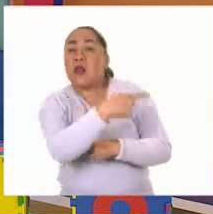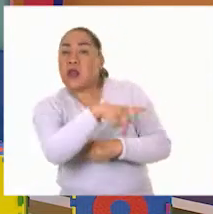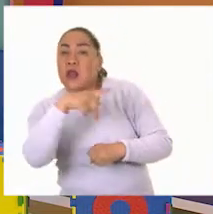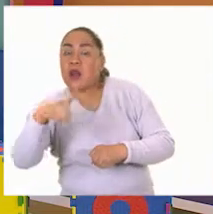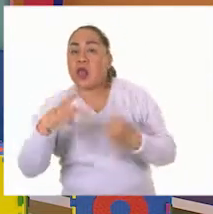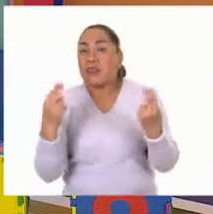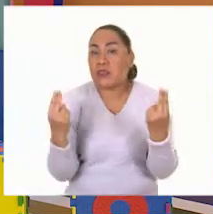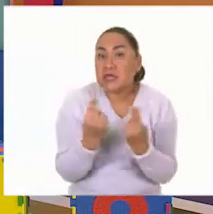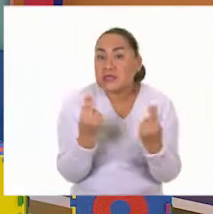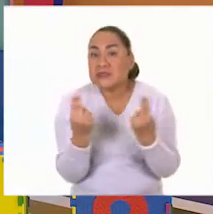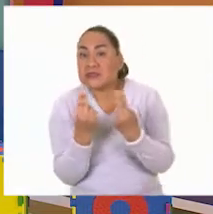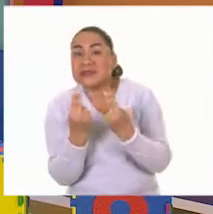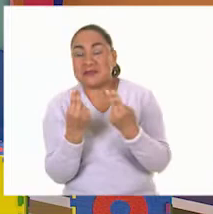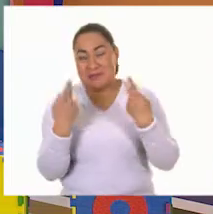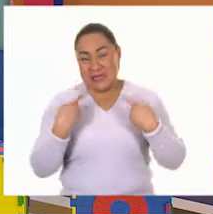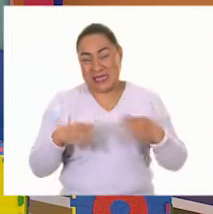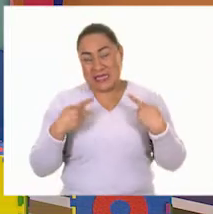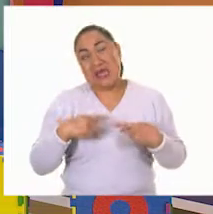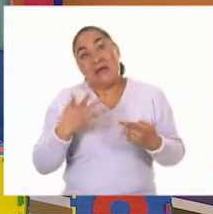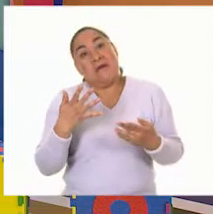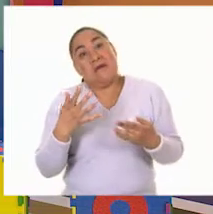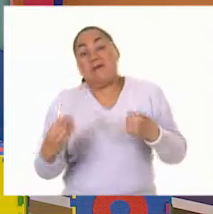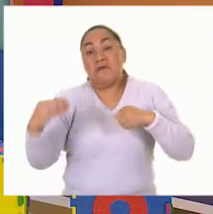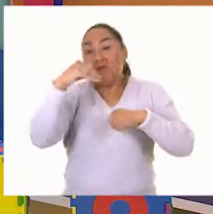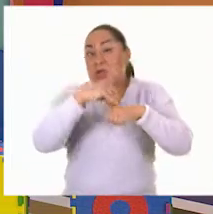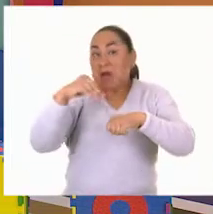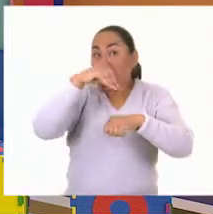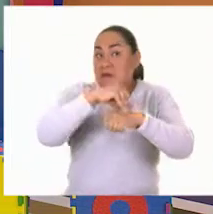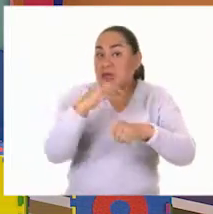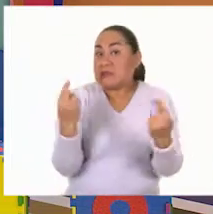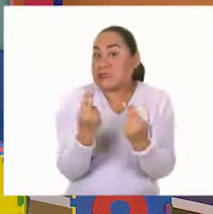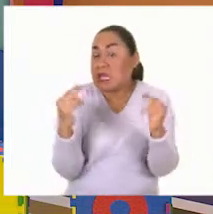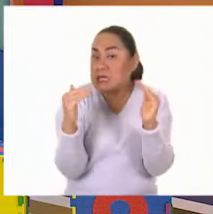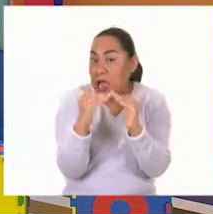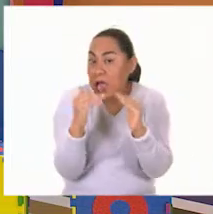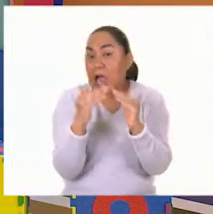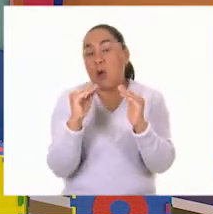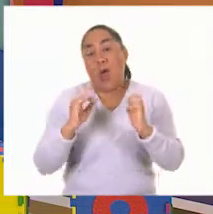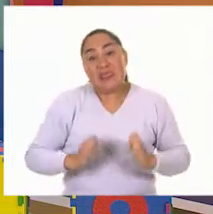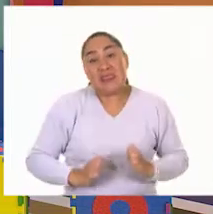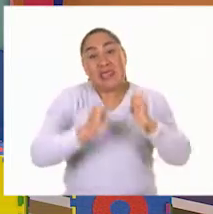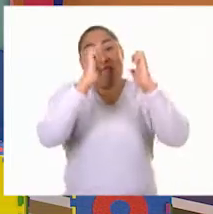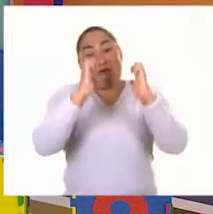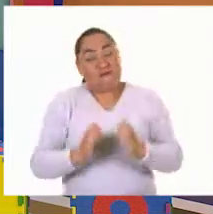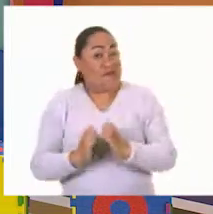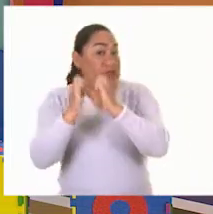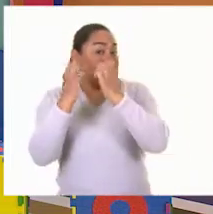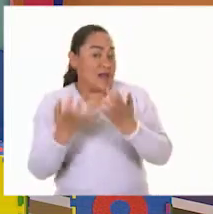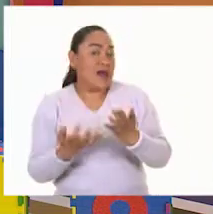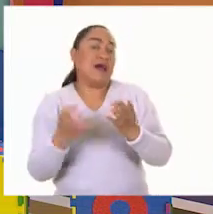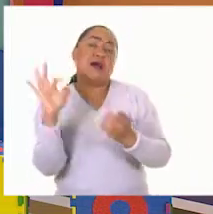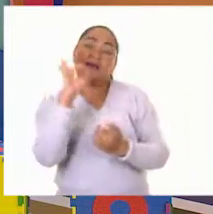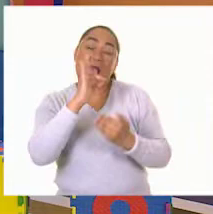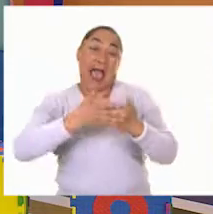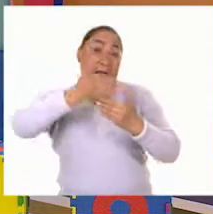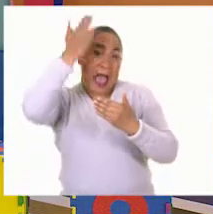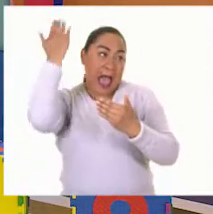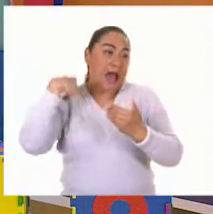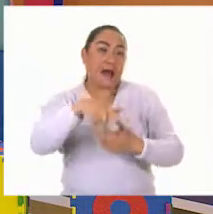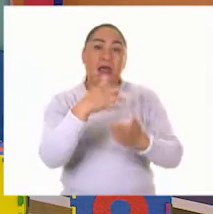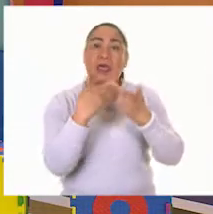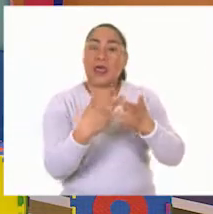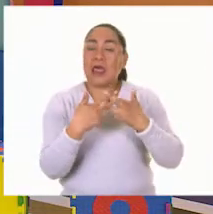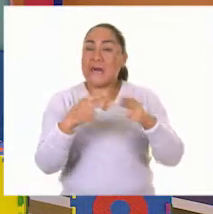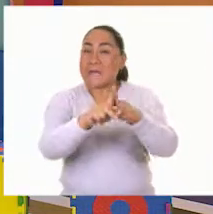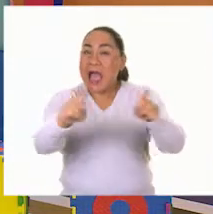necesiten más edificios o más casas y entonces se empiezan a ocupar lugares que antes estaban destinados para realizar diferentes